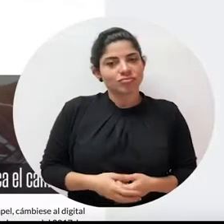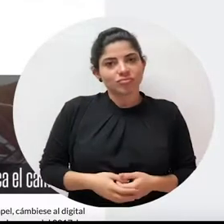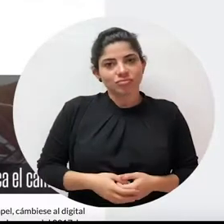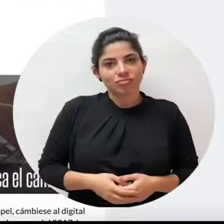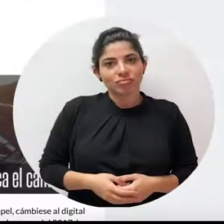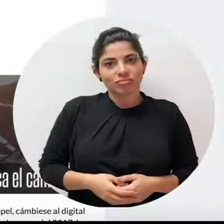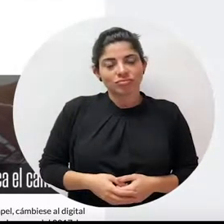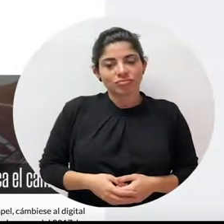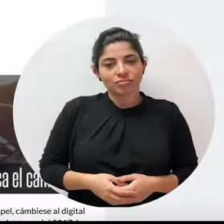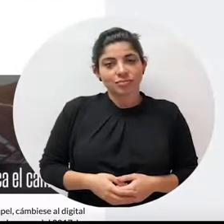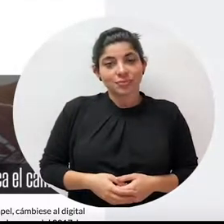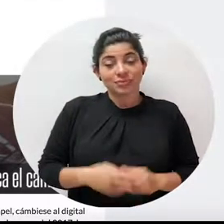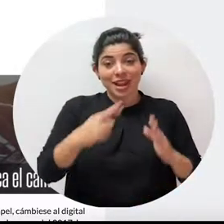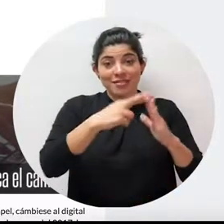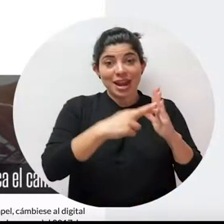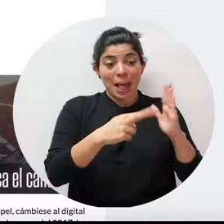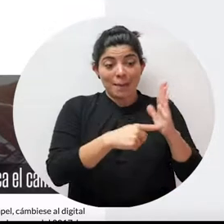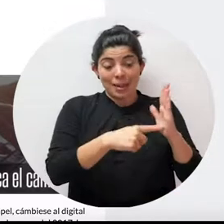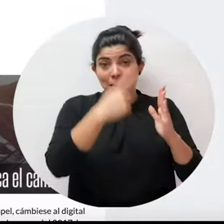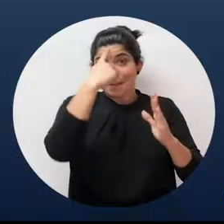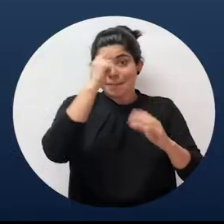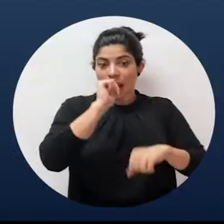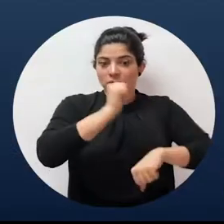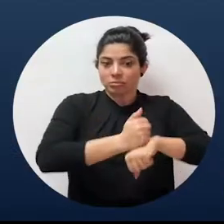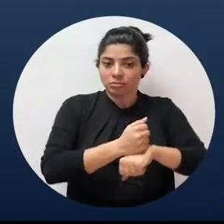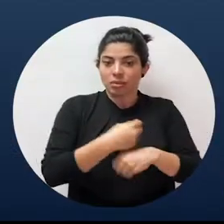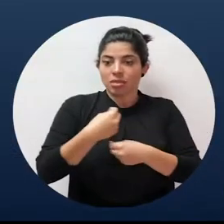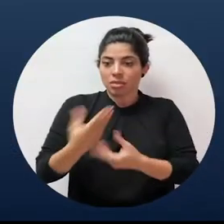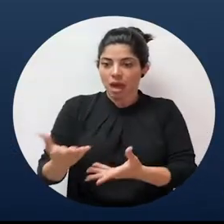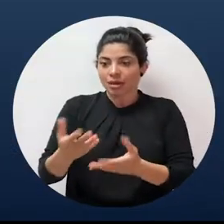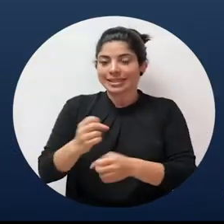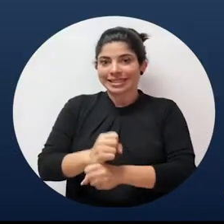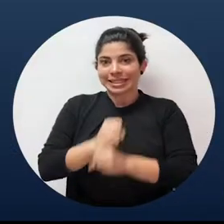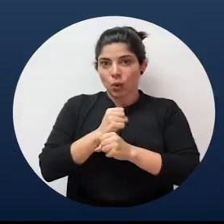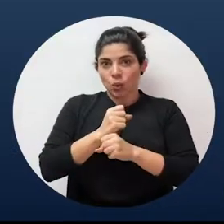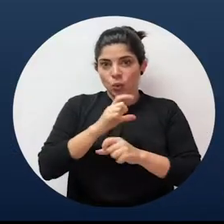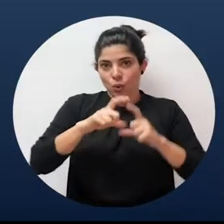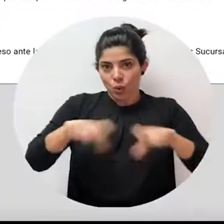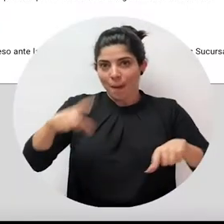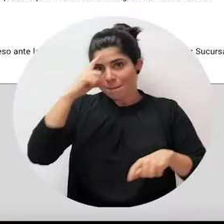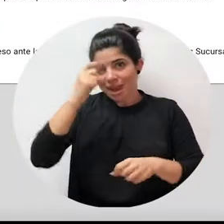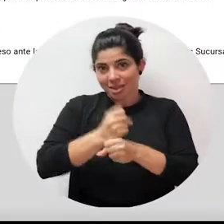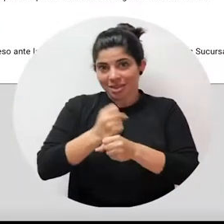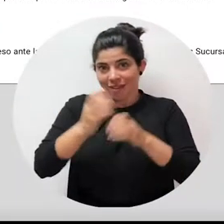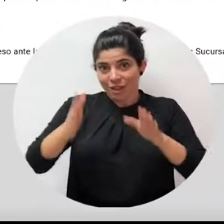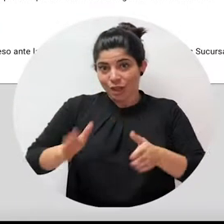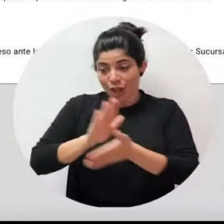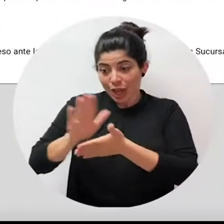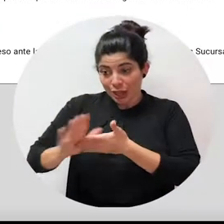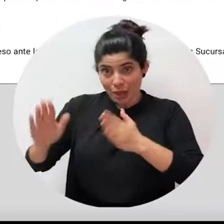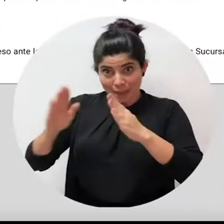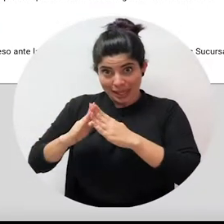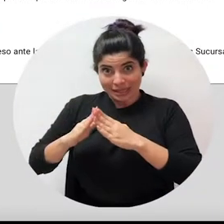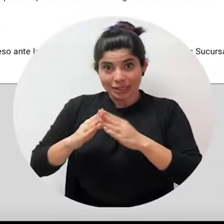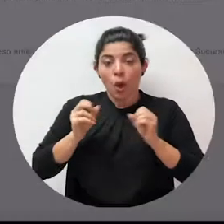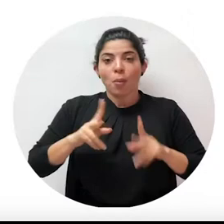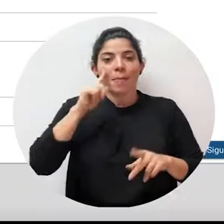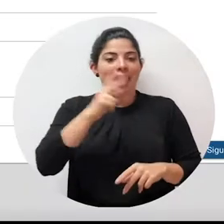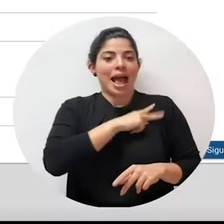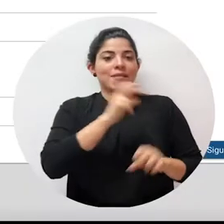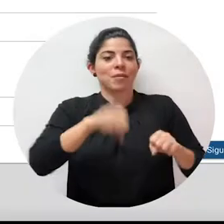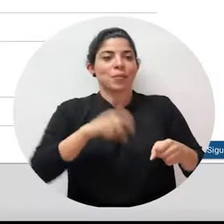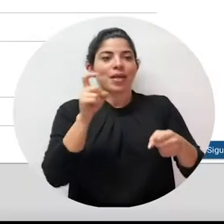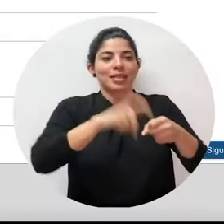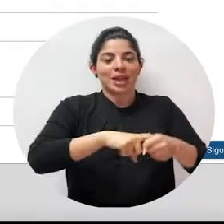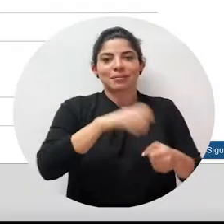El reglamento para asegurar a trabajadoras domésticas permite que los patronos puedan inscribirse ante la Caja Costarricense de